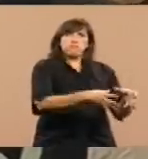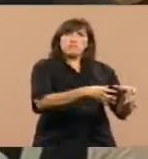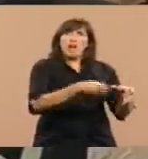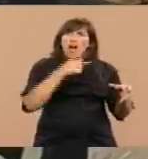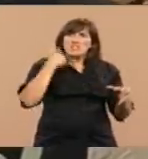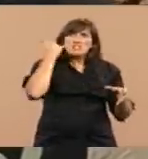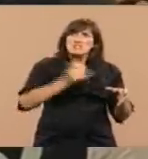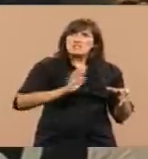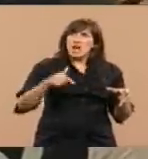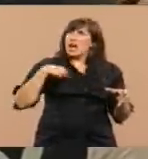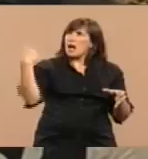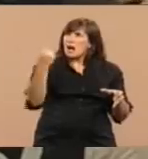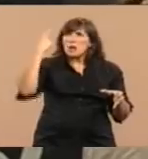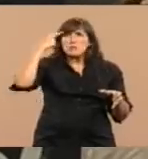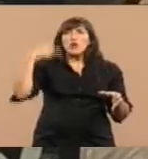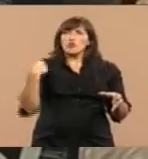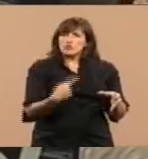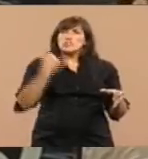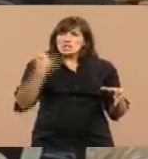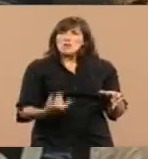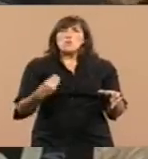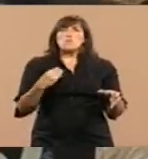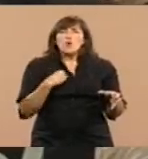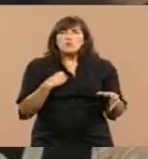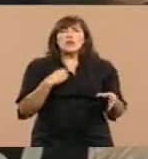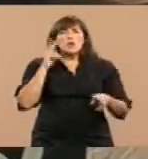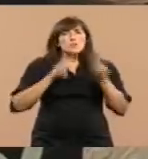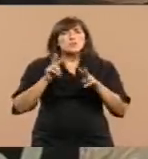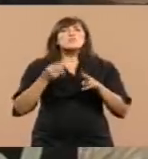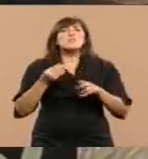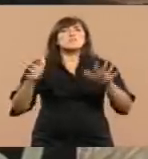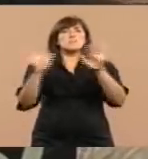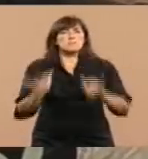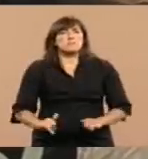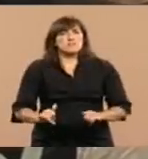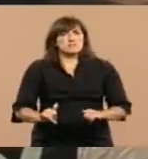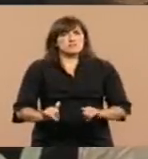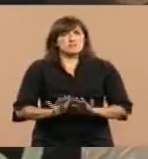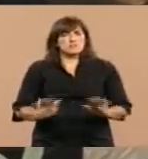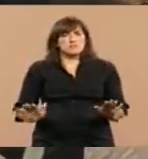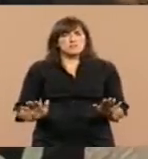lo que es la voluntad pacífica pero por sobre todas las cosas